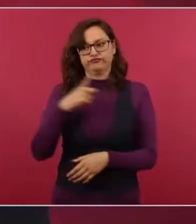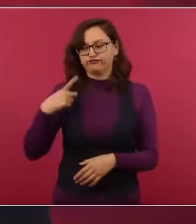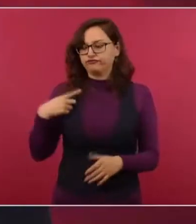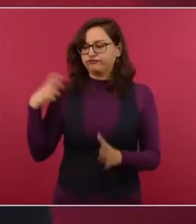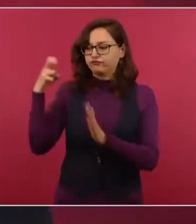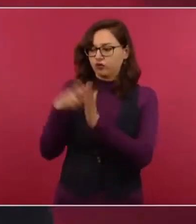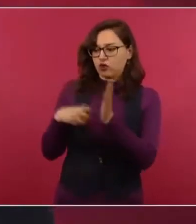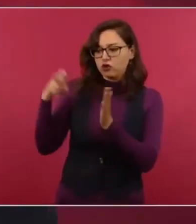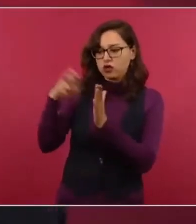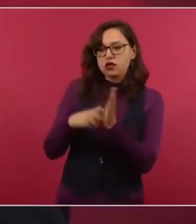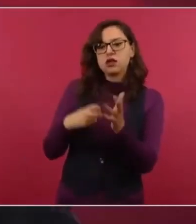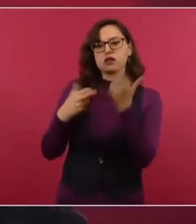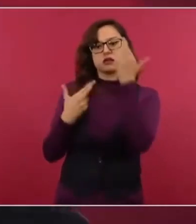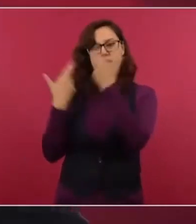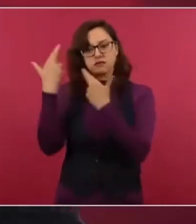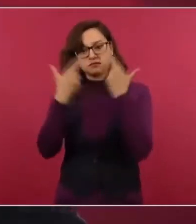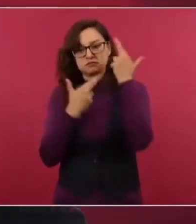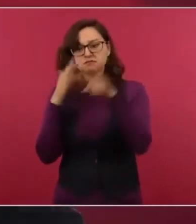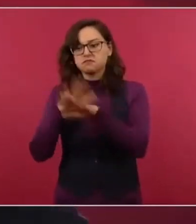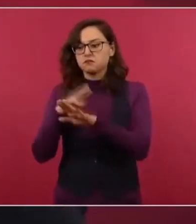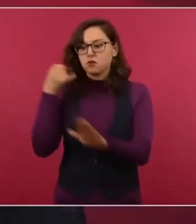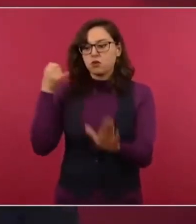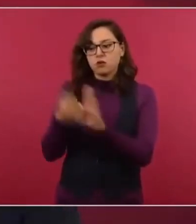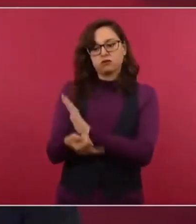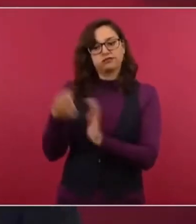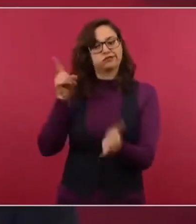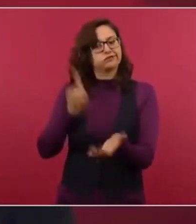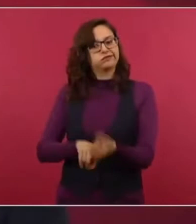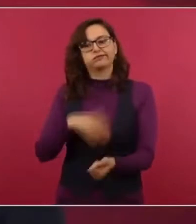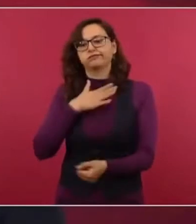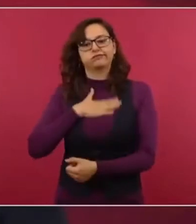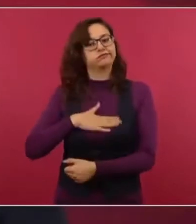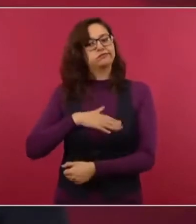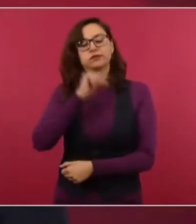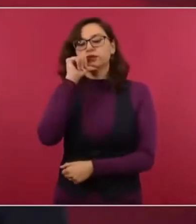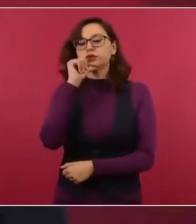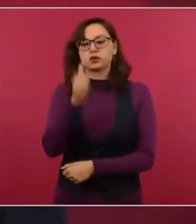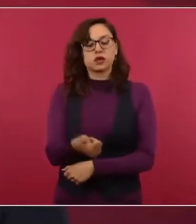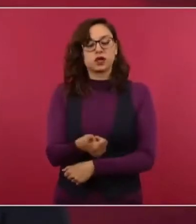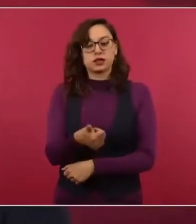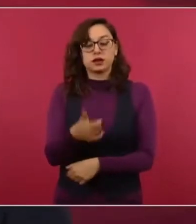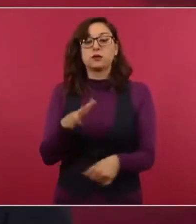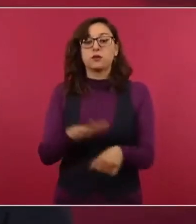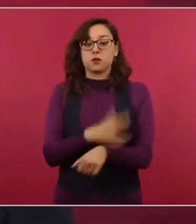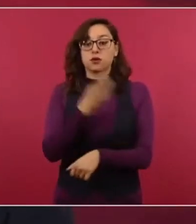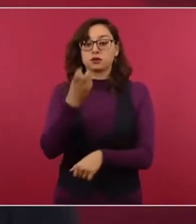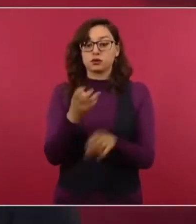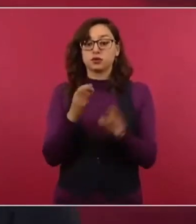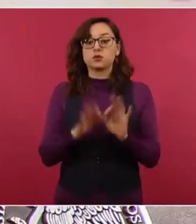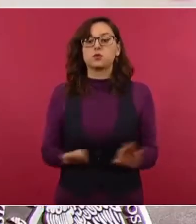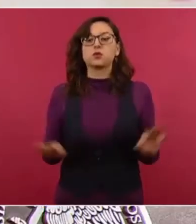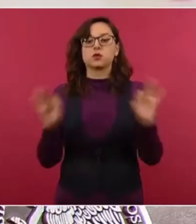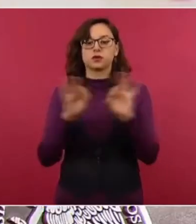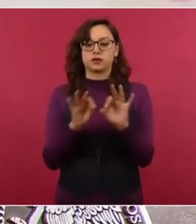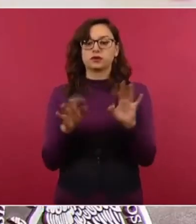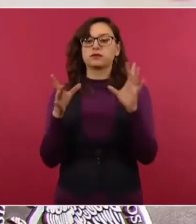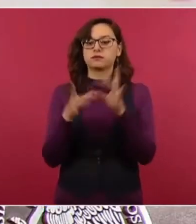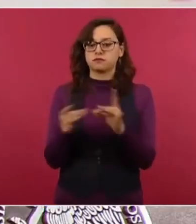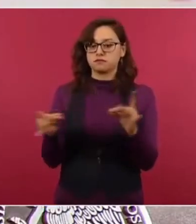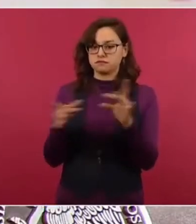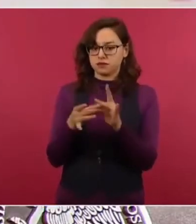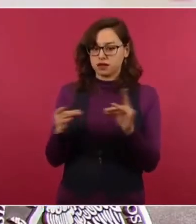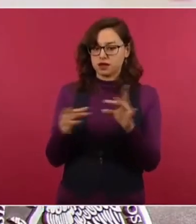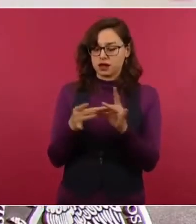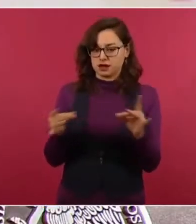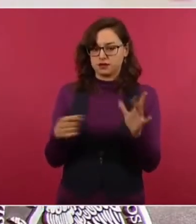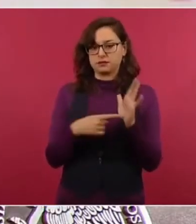Vamos a comenzar aquí a describir, en primer lugar, cuál es la política general